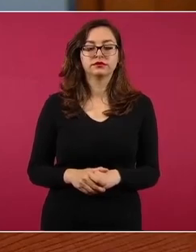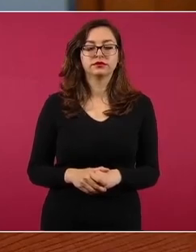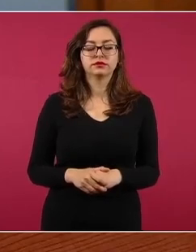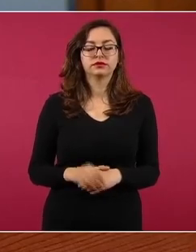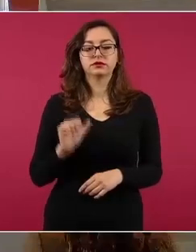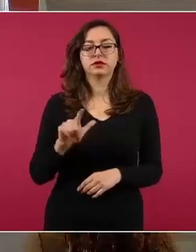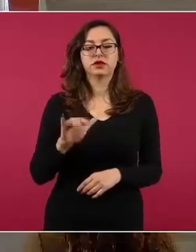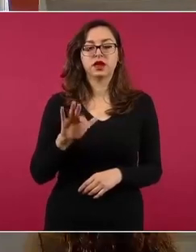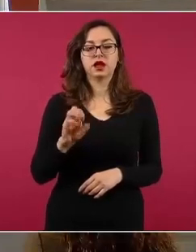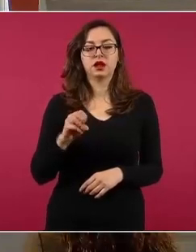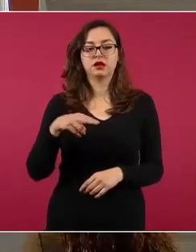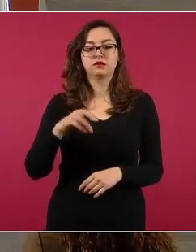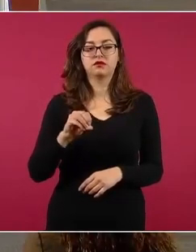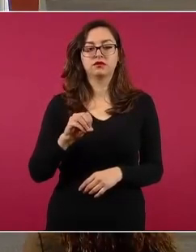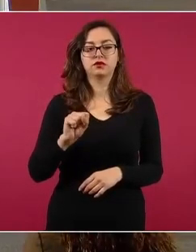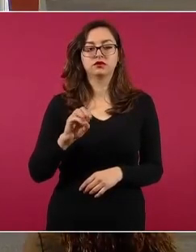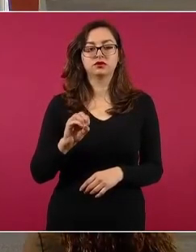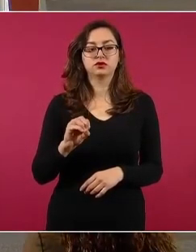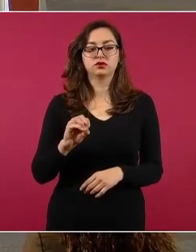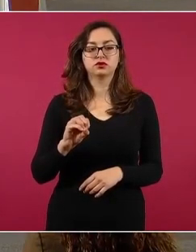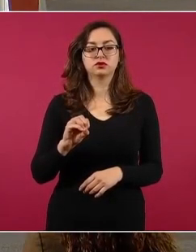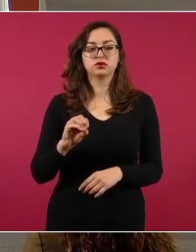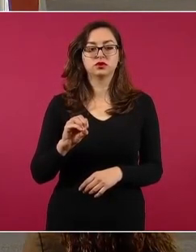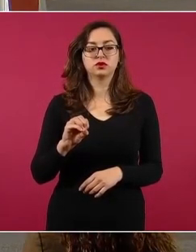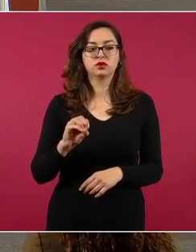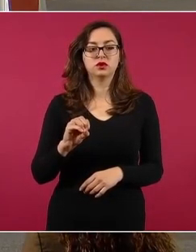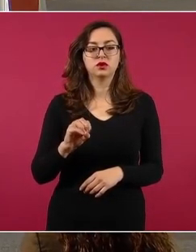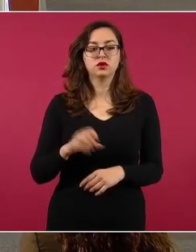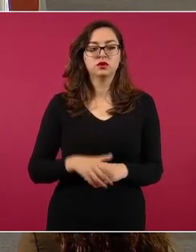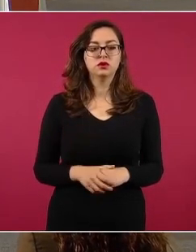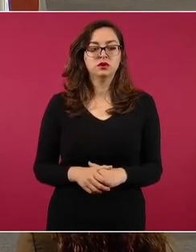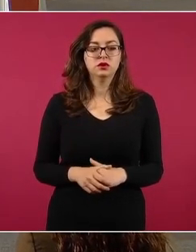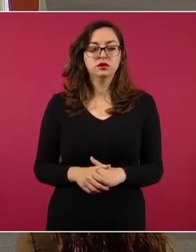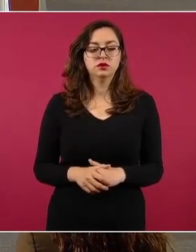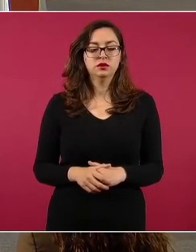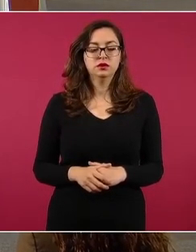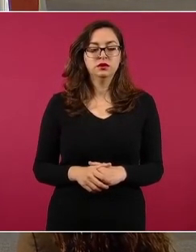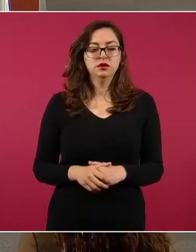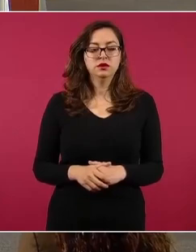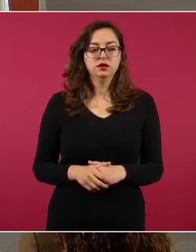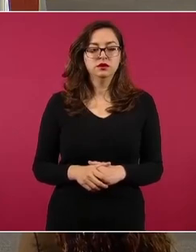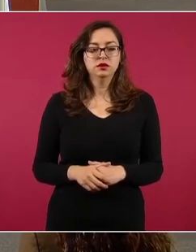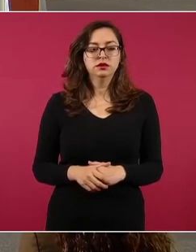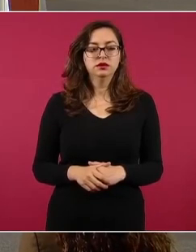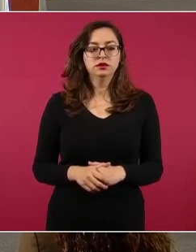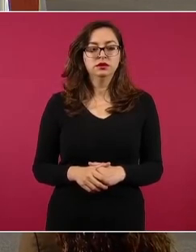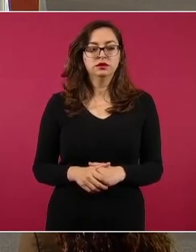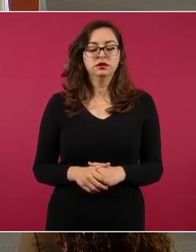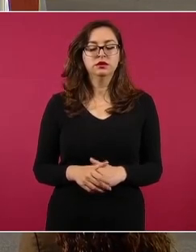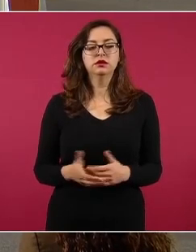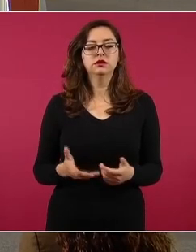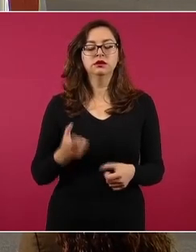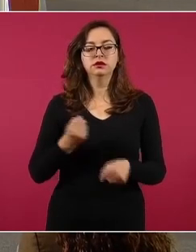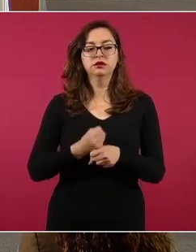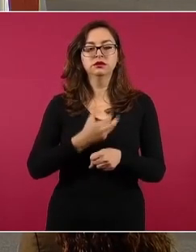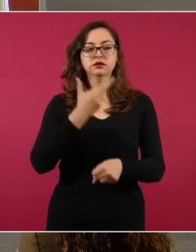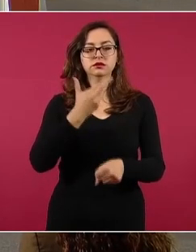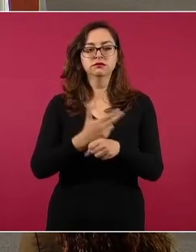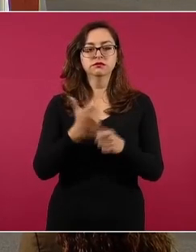el secretario de Economía del